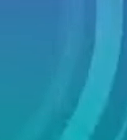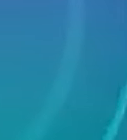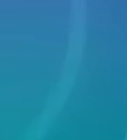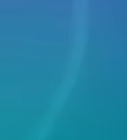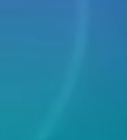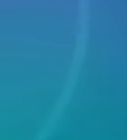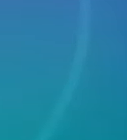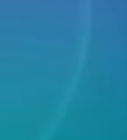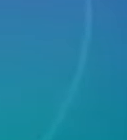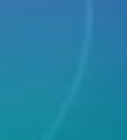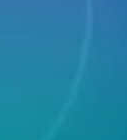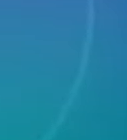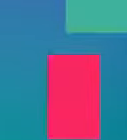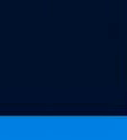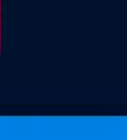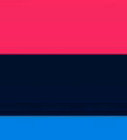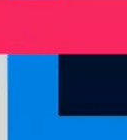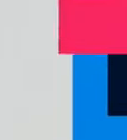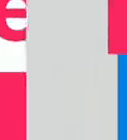Primero, mi salud.